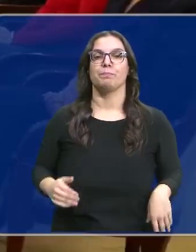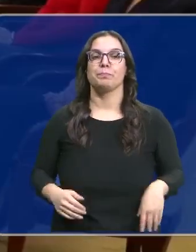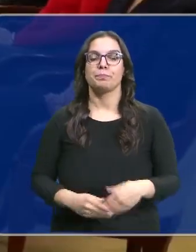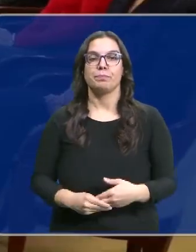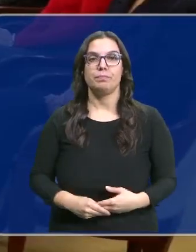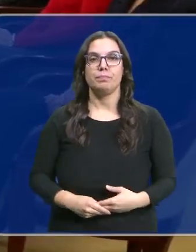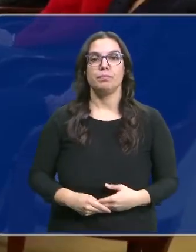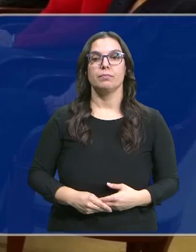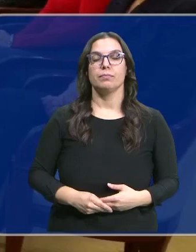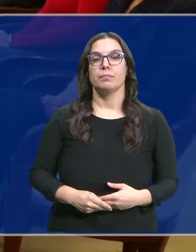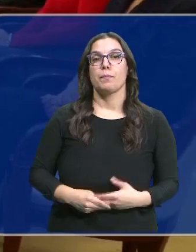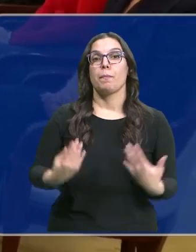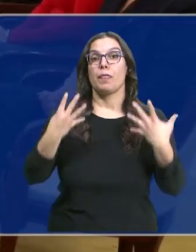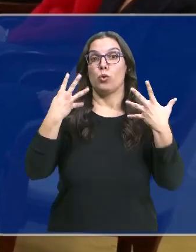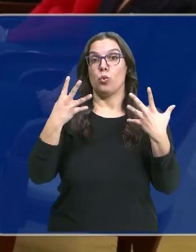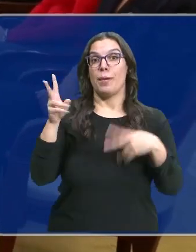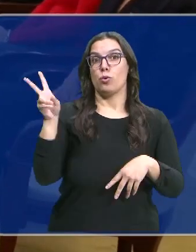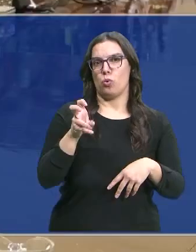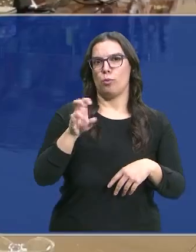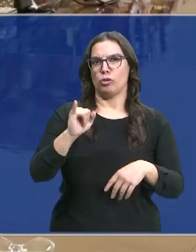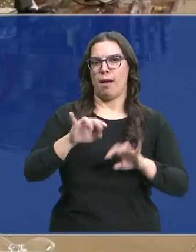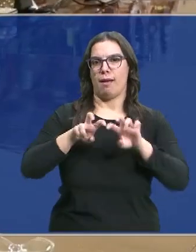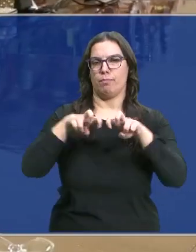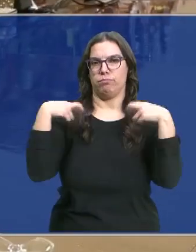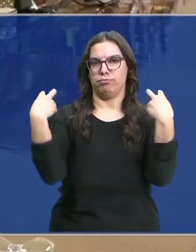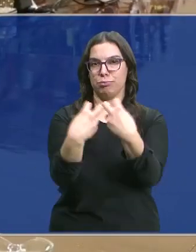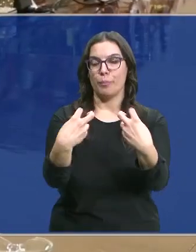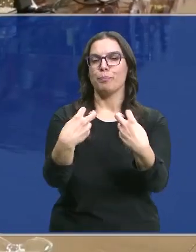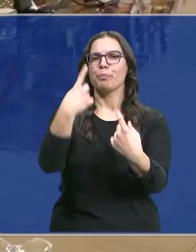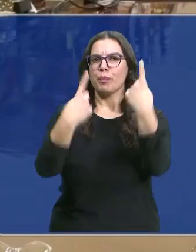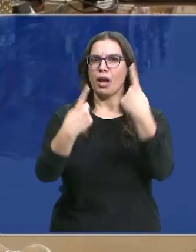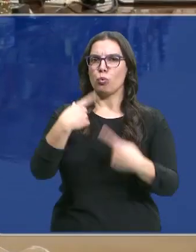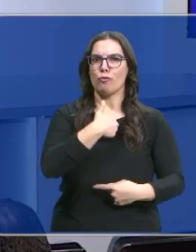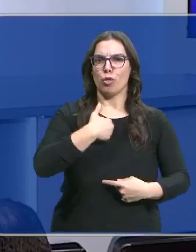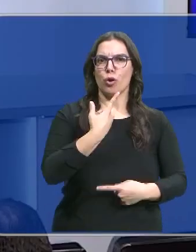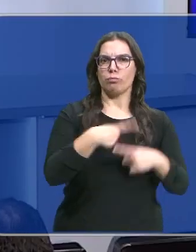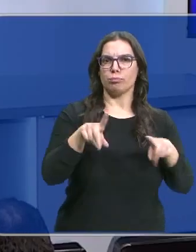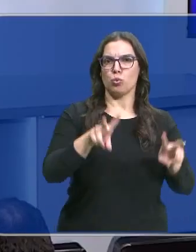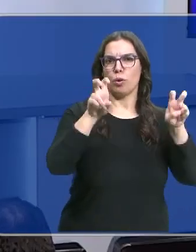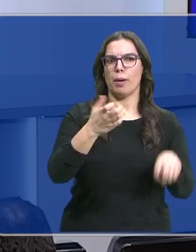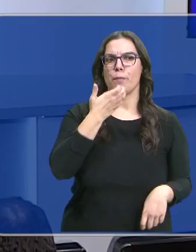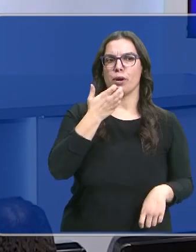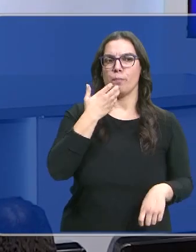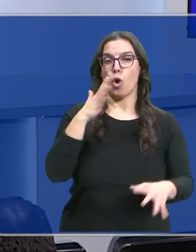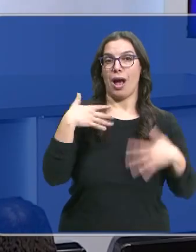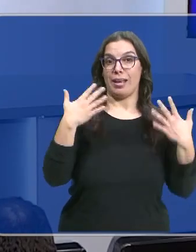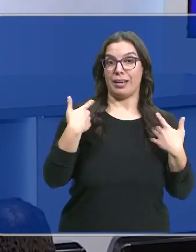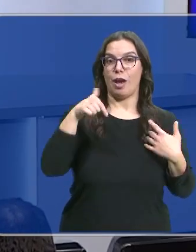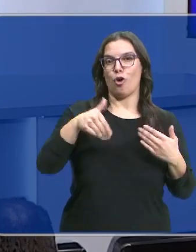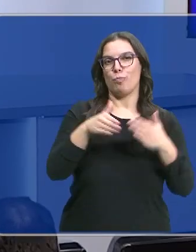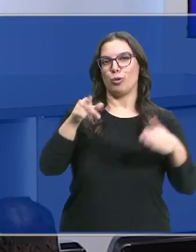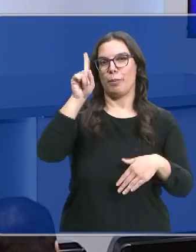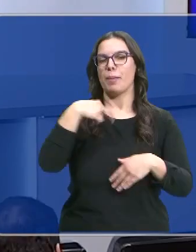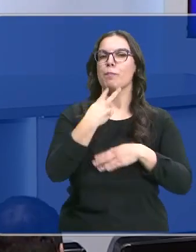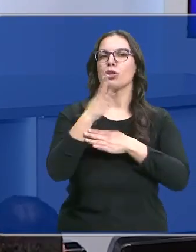Son parte de las nueve incorporaciones que se añaden a esta mesa, en la que varios asumen nuevas funciones, como Pilar Alegría, iniciándose